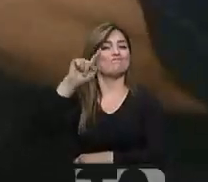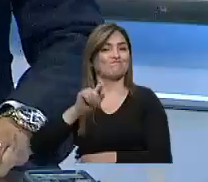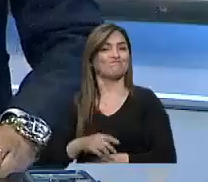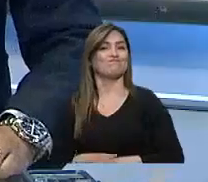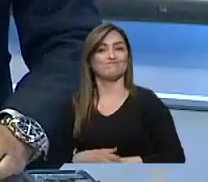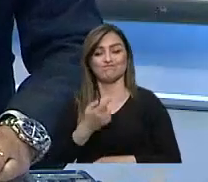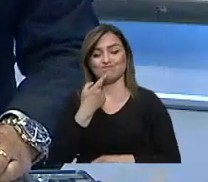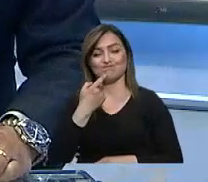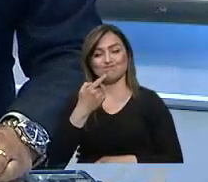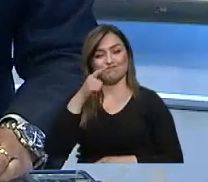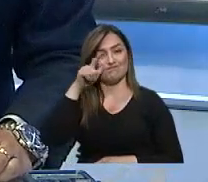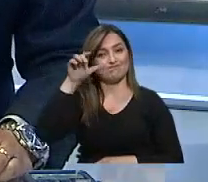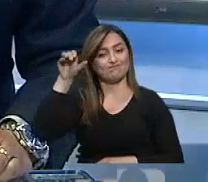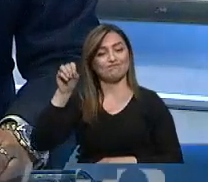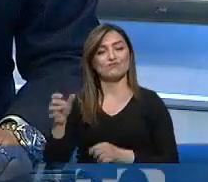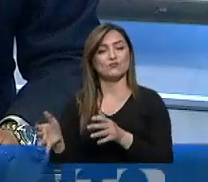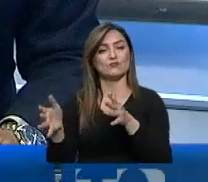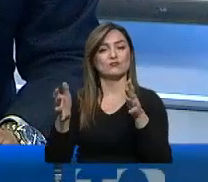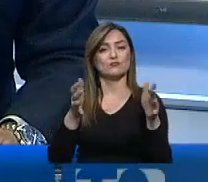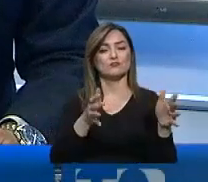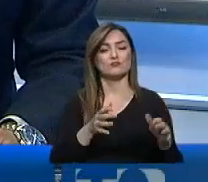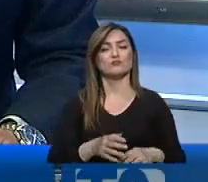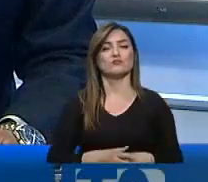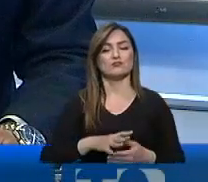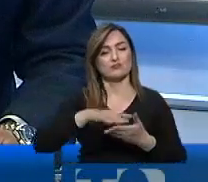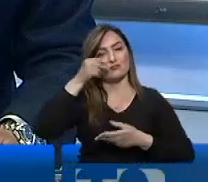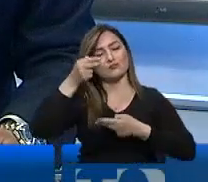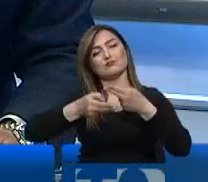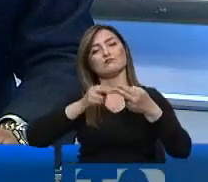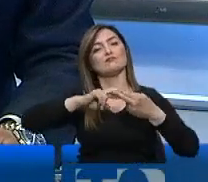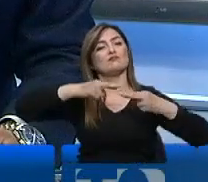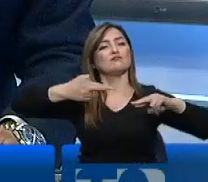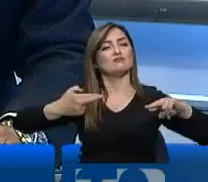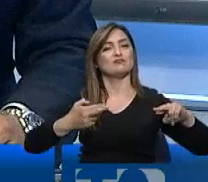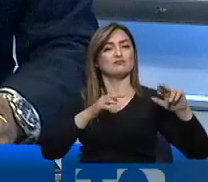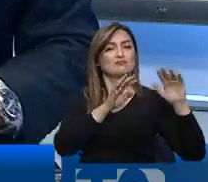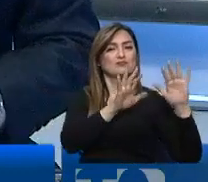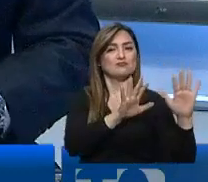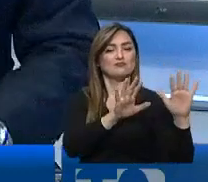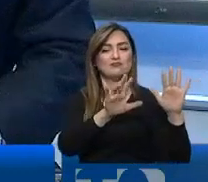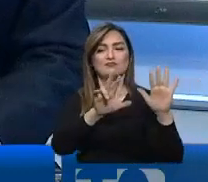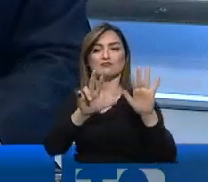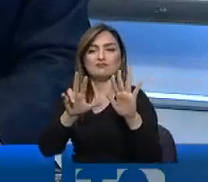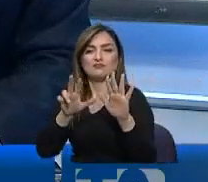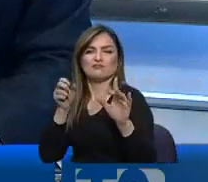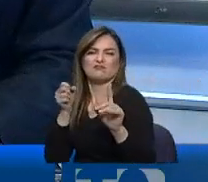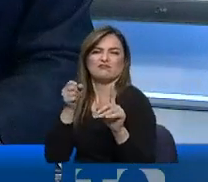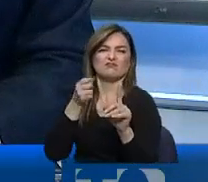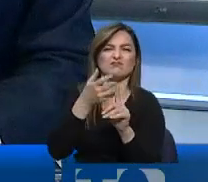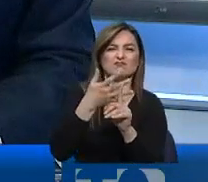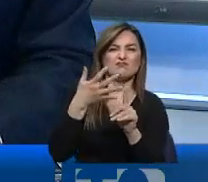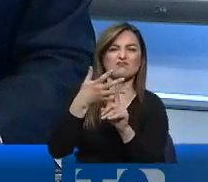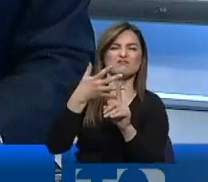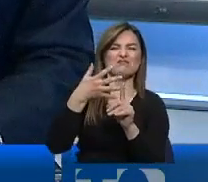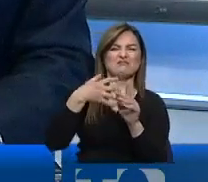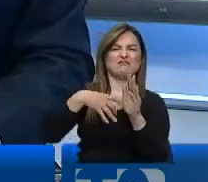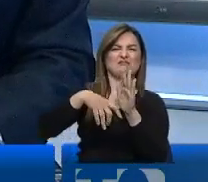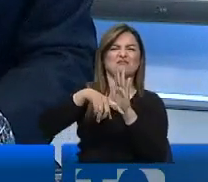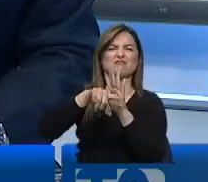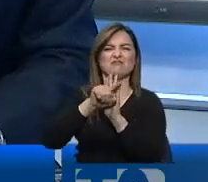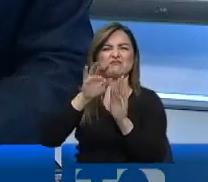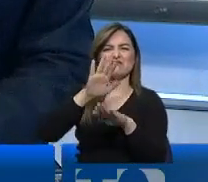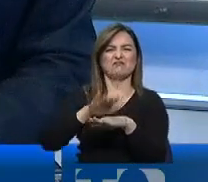24 horas. Ocho de cada diez emprendimientos en la región fueron afectados por la crisis del COVID. Según un informe del BID, el Banco